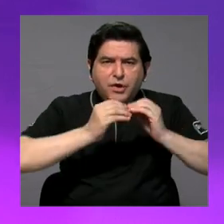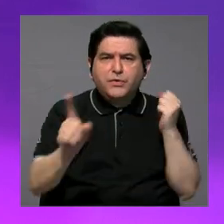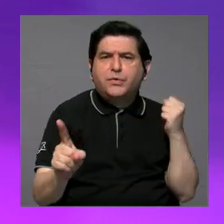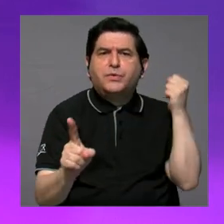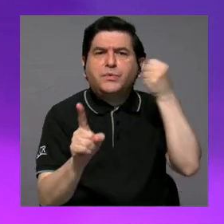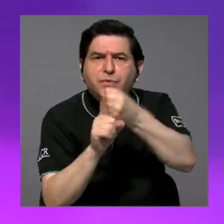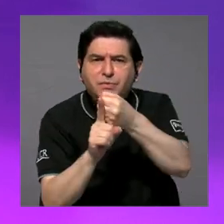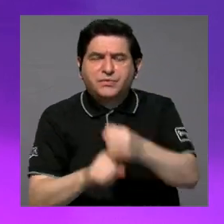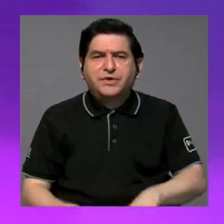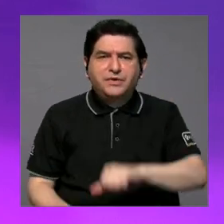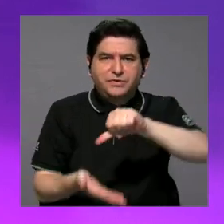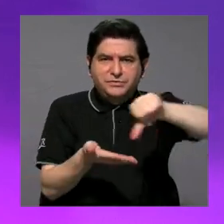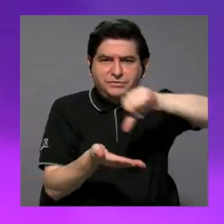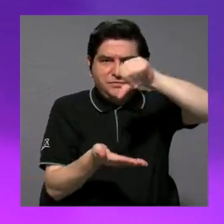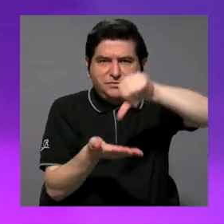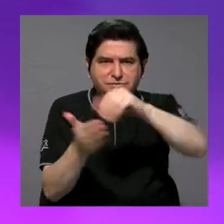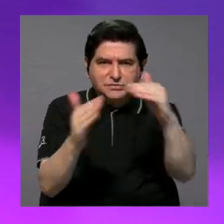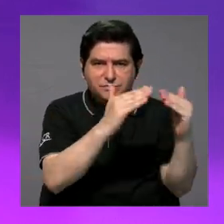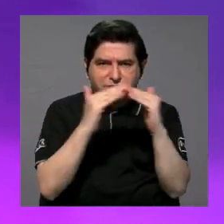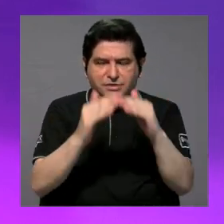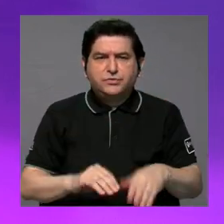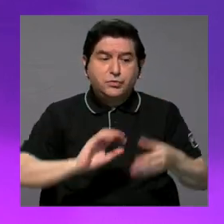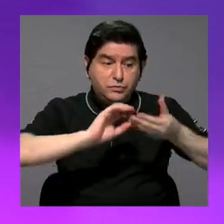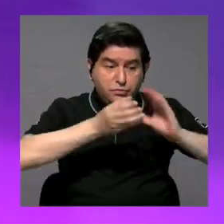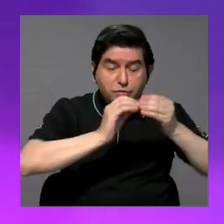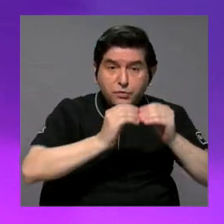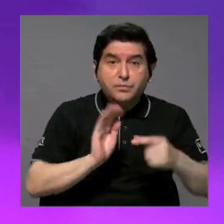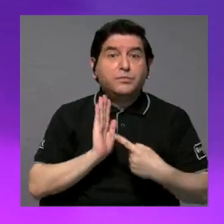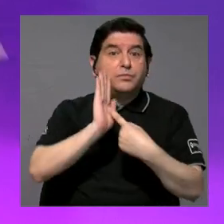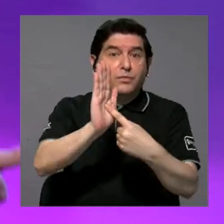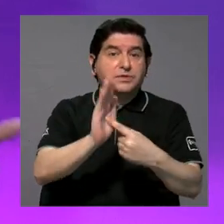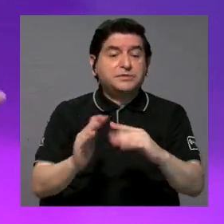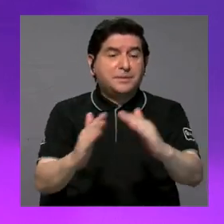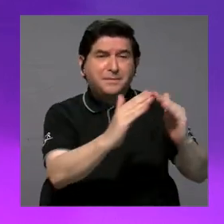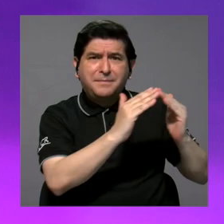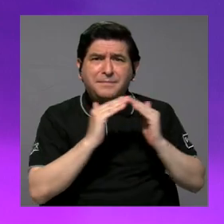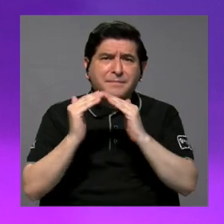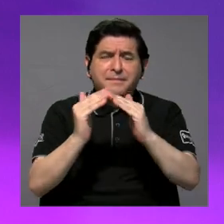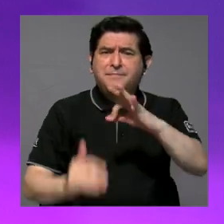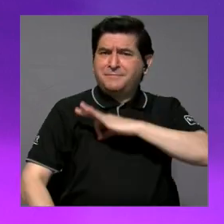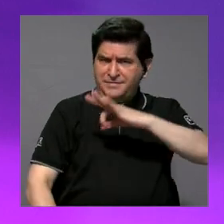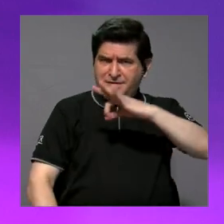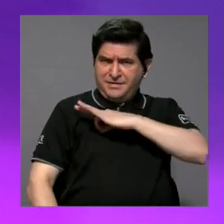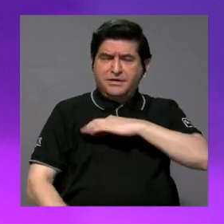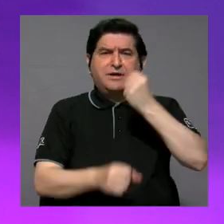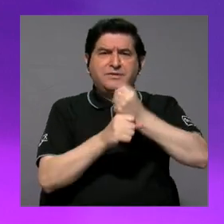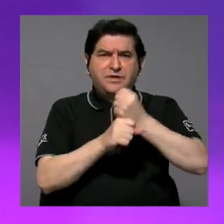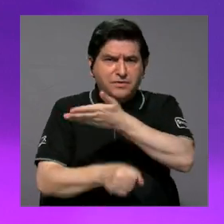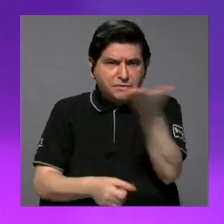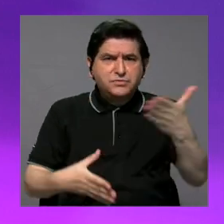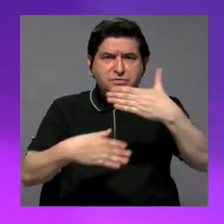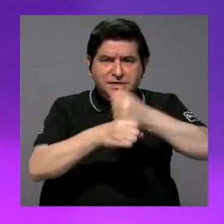de impacto del Centro Cívico. ¿Cuáles son esas cifras que hablan de esas poblaciones que se benefician del trabajo que ustedes realizan en el cantón?